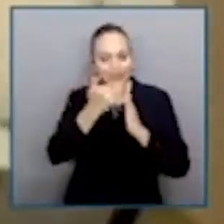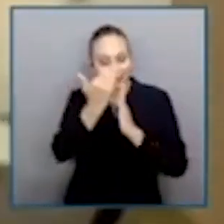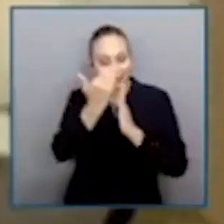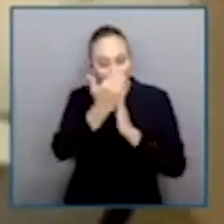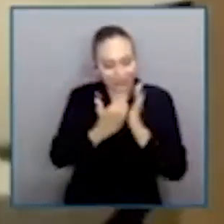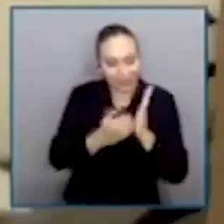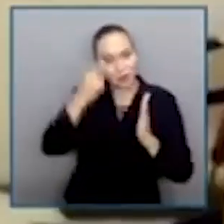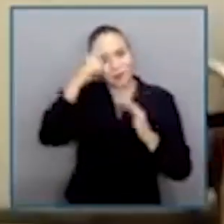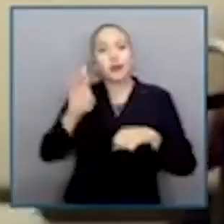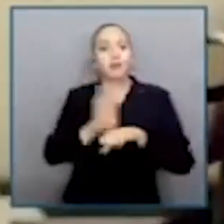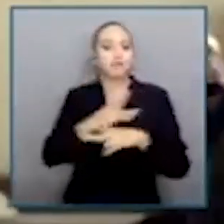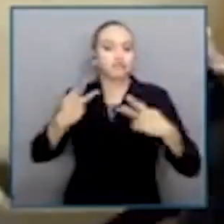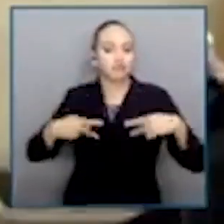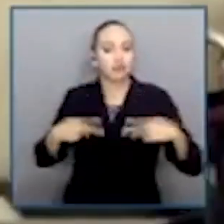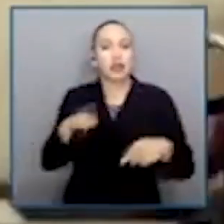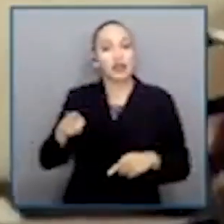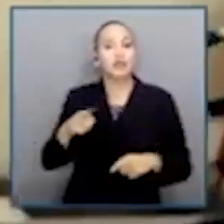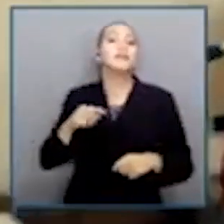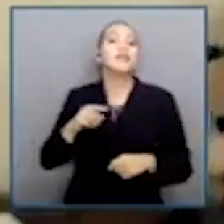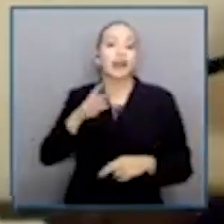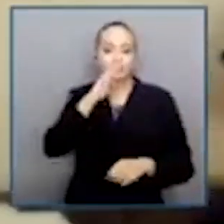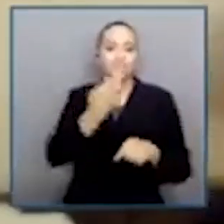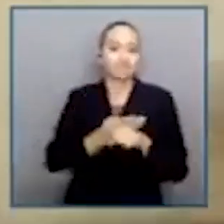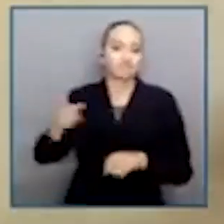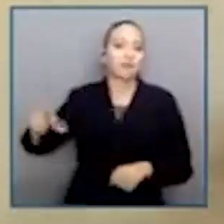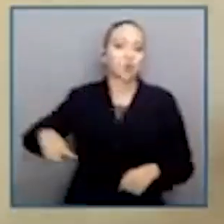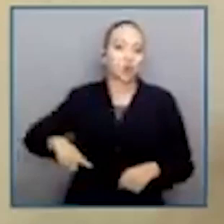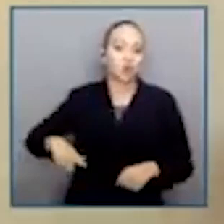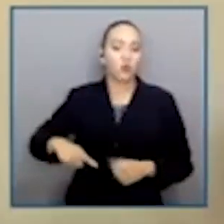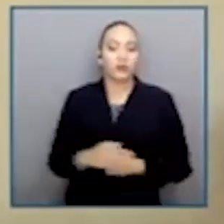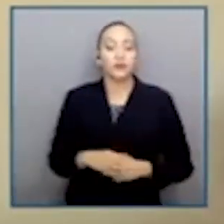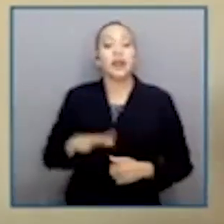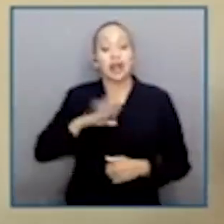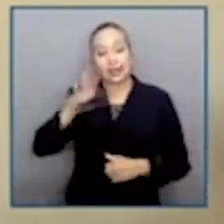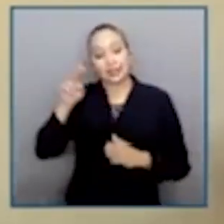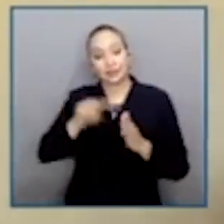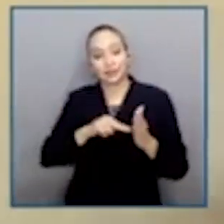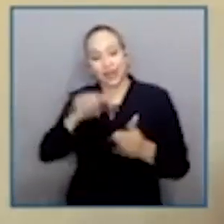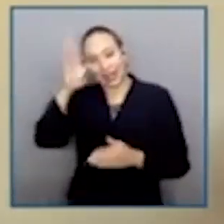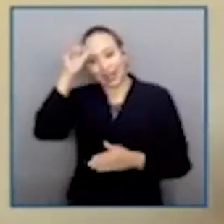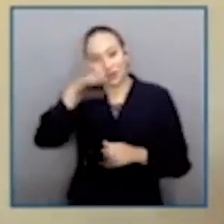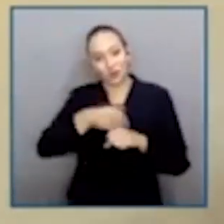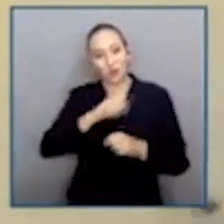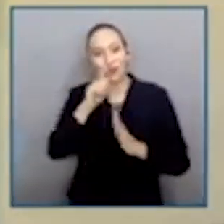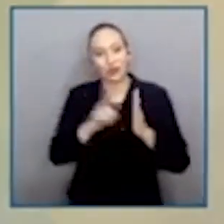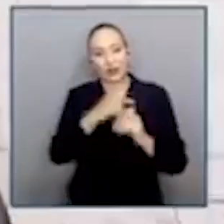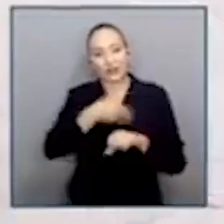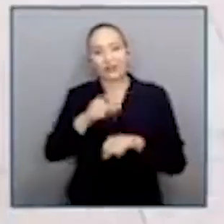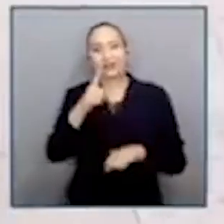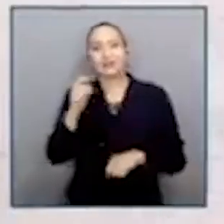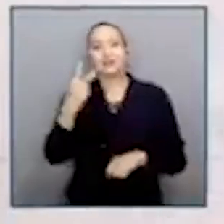recaen en el Estado. El convenio 102 de la OIT abarca la protección de riesgos ante factores como vejez,